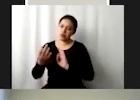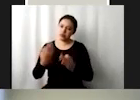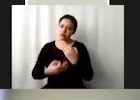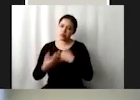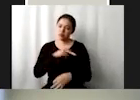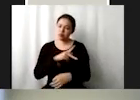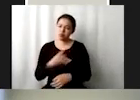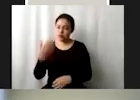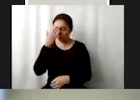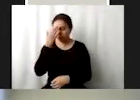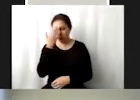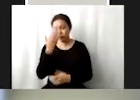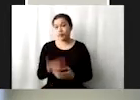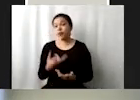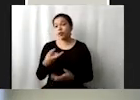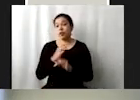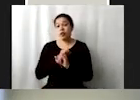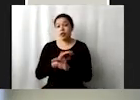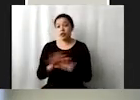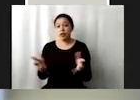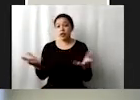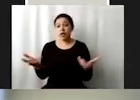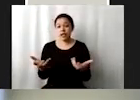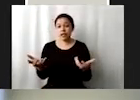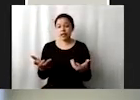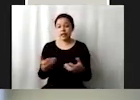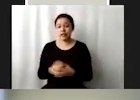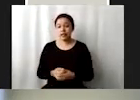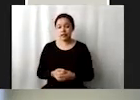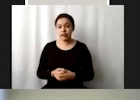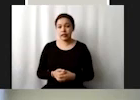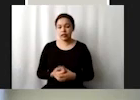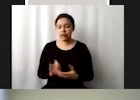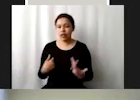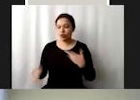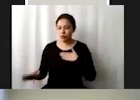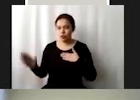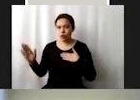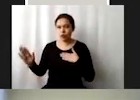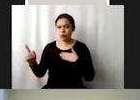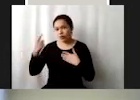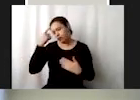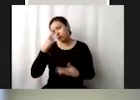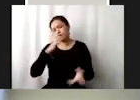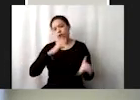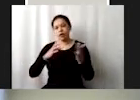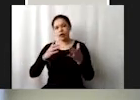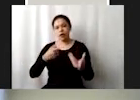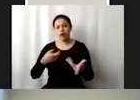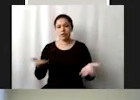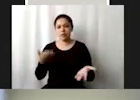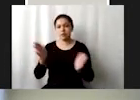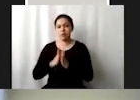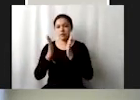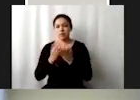y que esa información genere una motivación un compromiso hacia la movilización social y participación